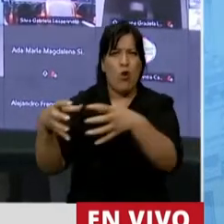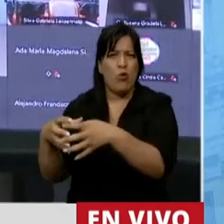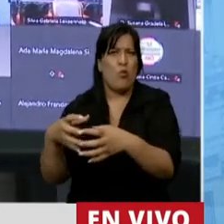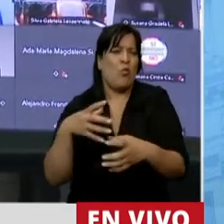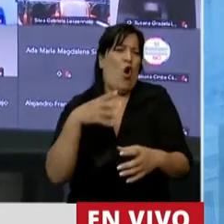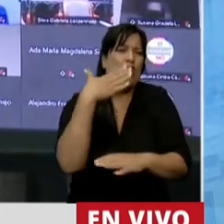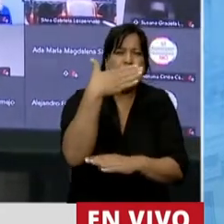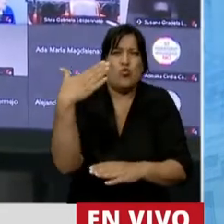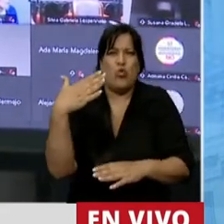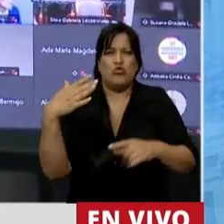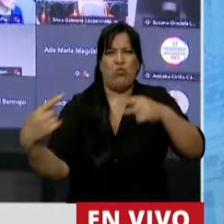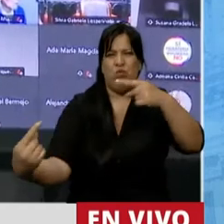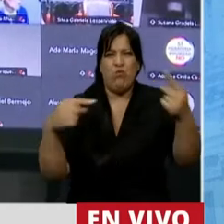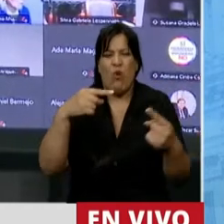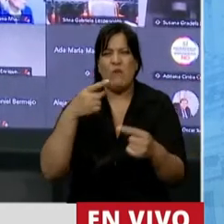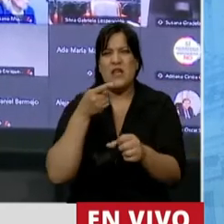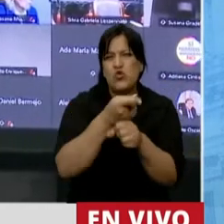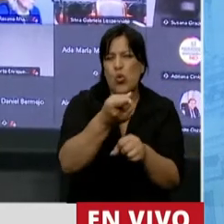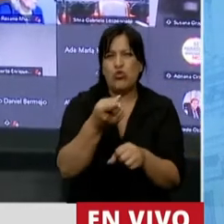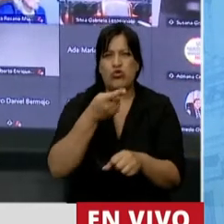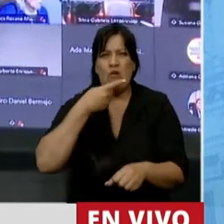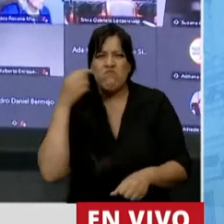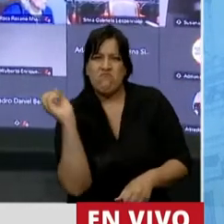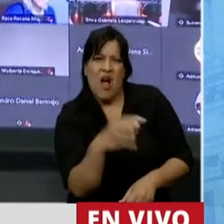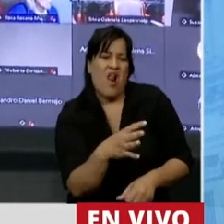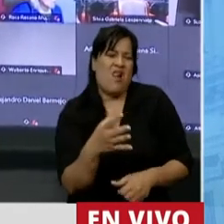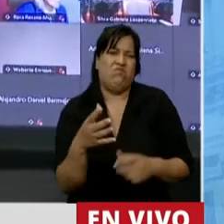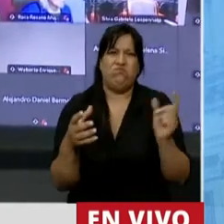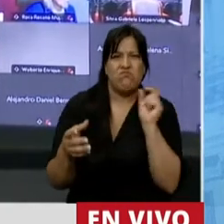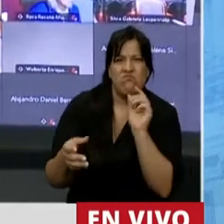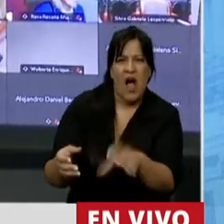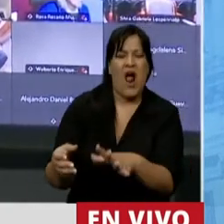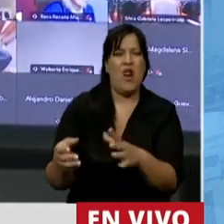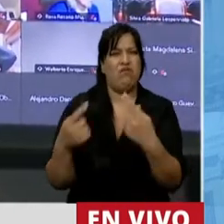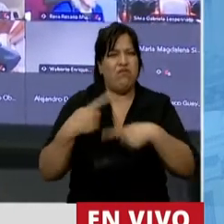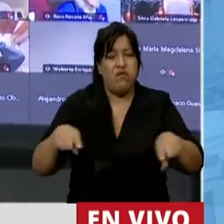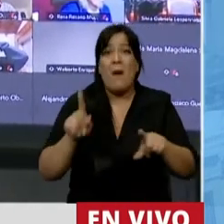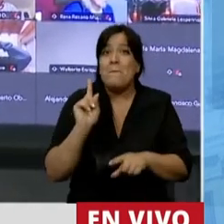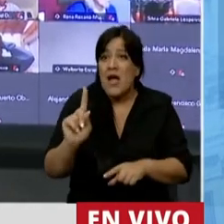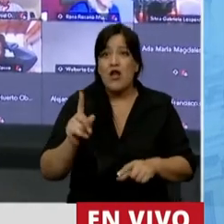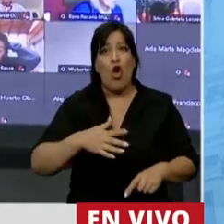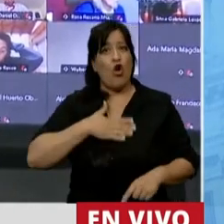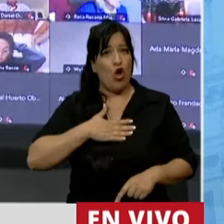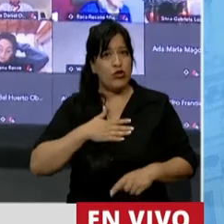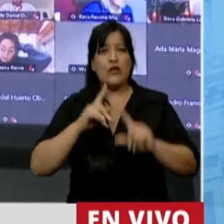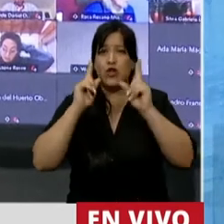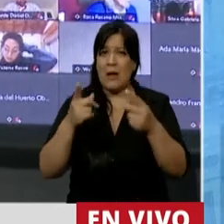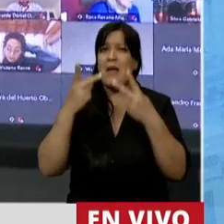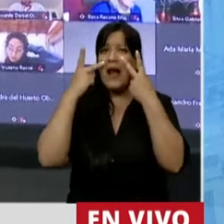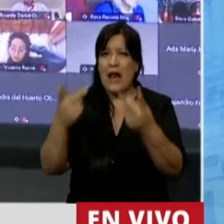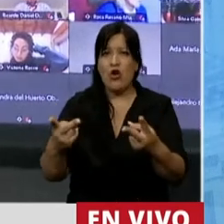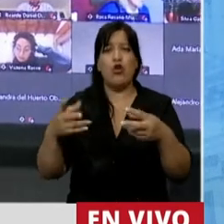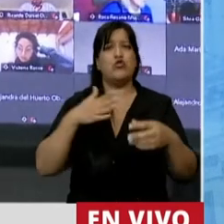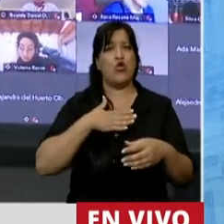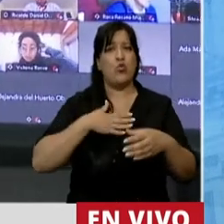virulentos, improperios. Pero también, por otro lado, me alegra profundamente y debo reconocer la postura